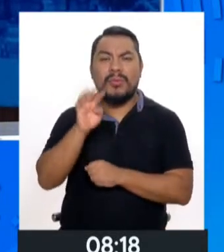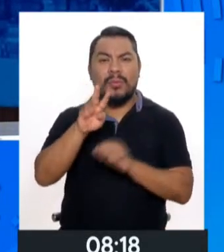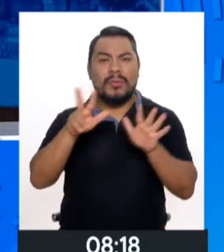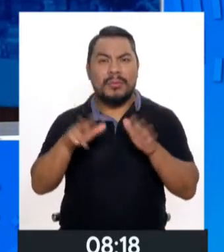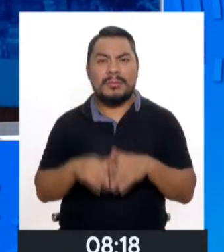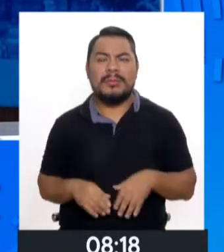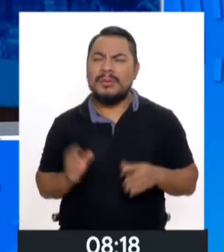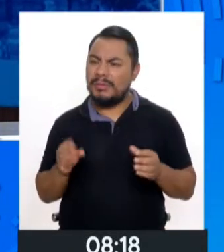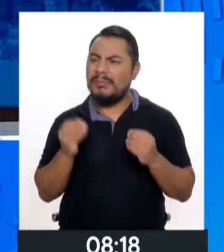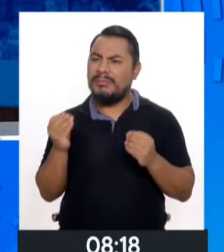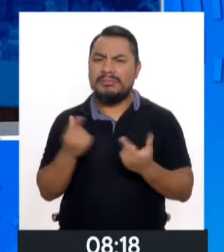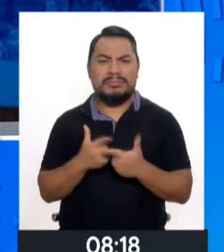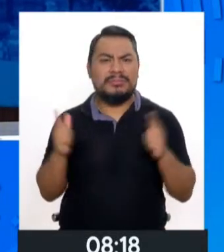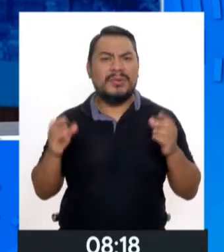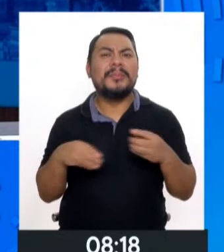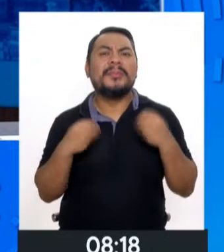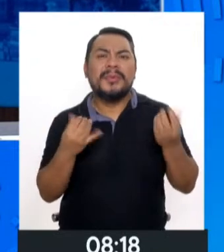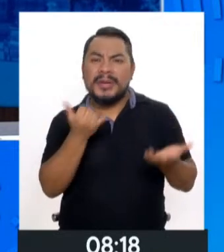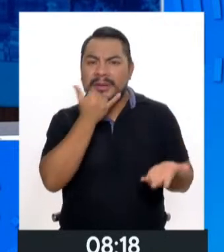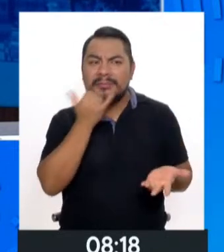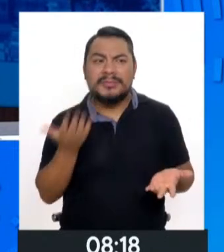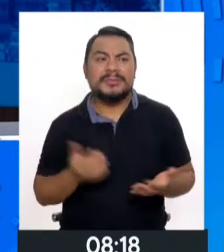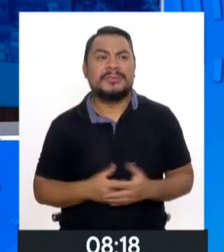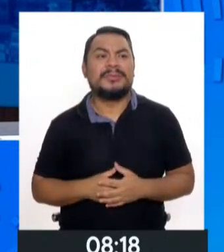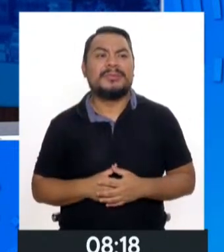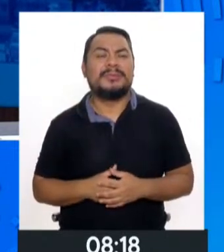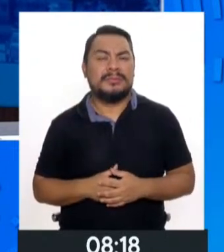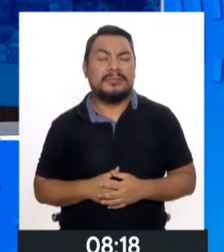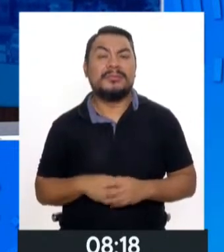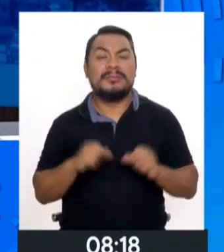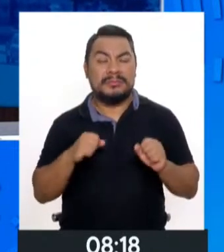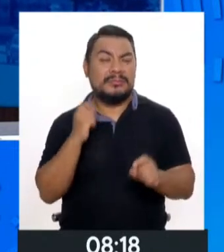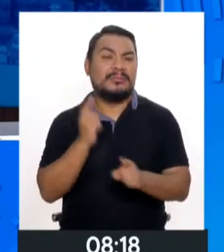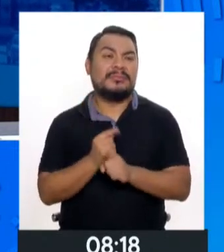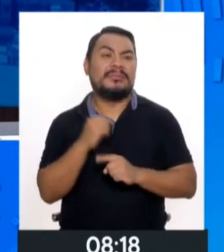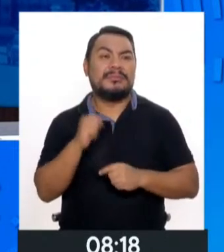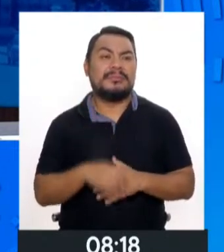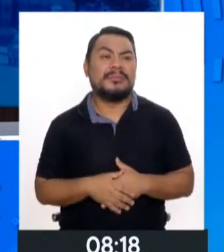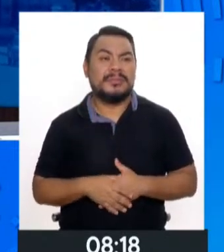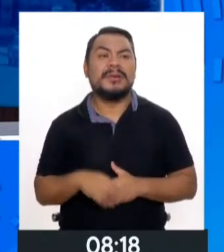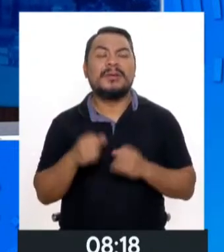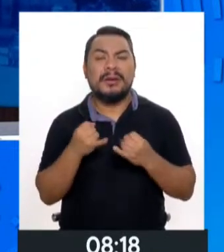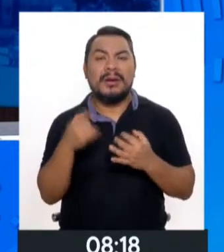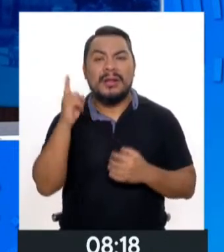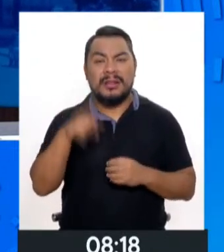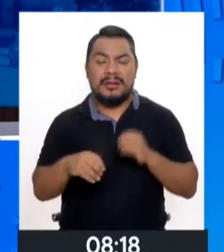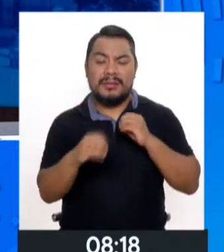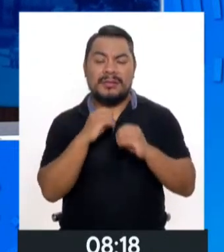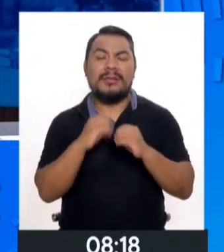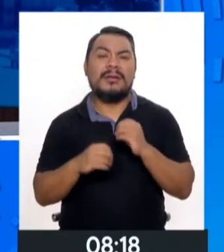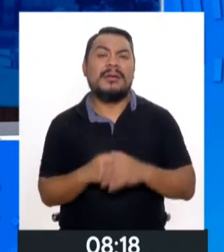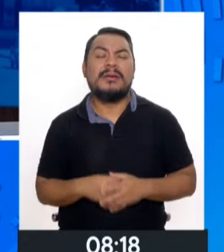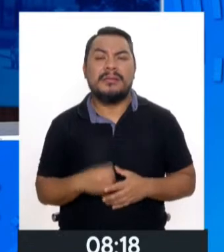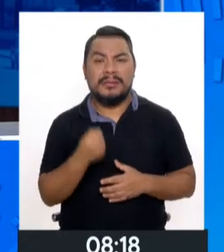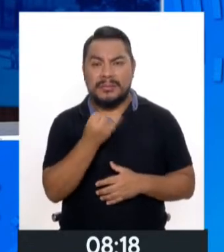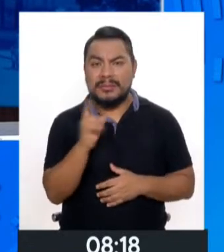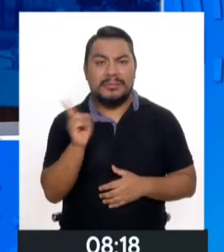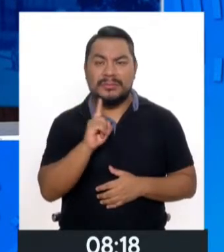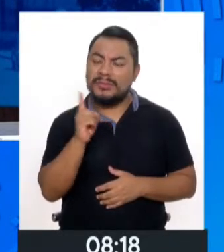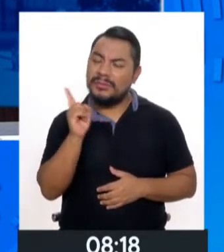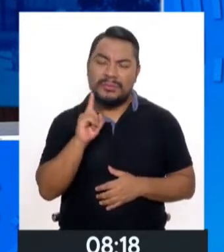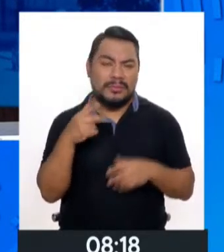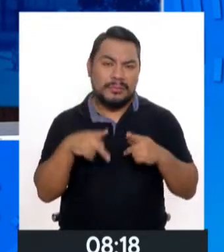estaba suelto? ¿Qué pasó ahí? Exactamente. Es algo que debe corregirse, es algo que no debe